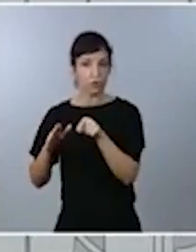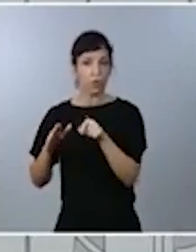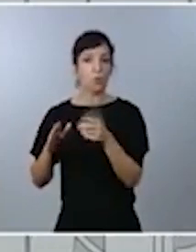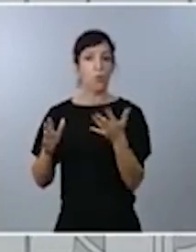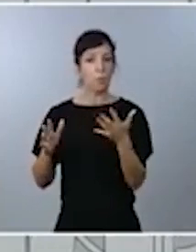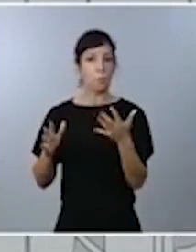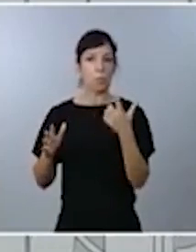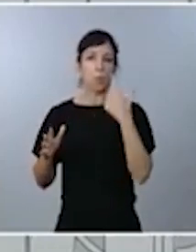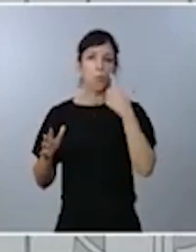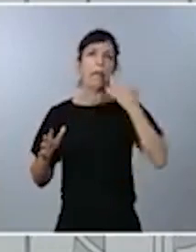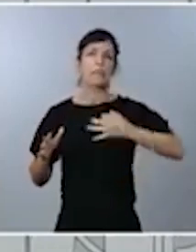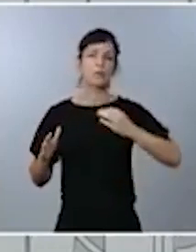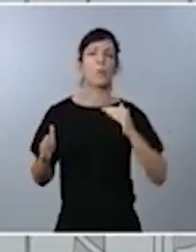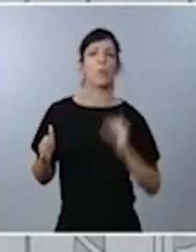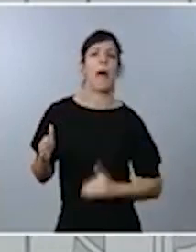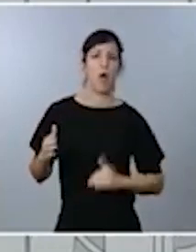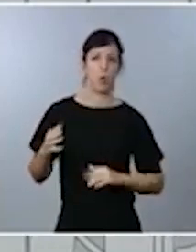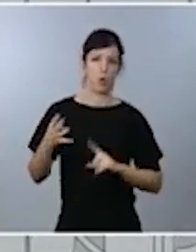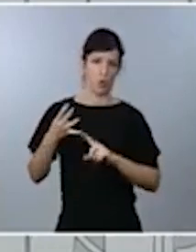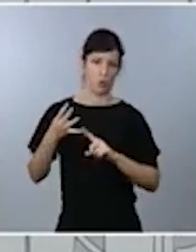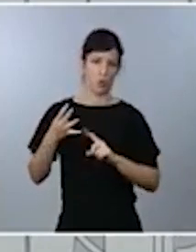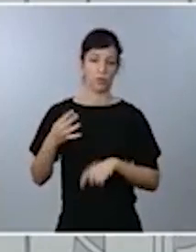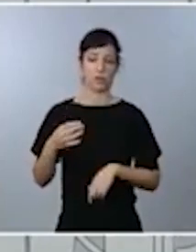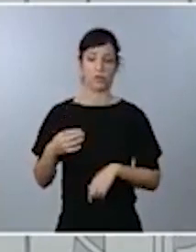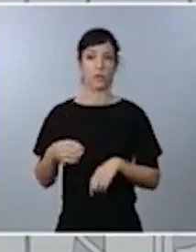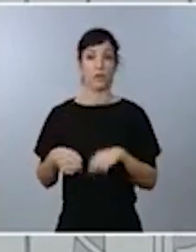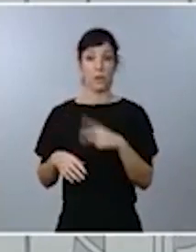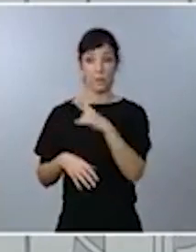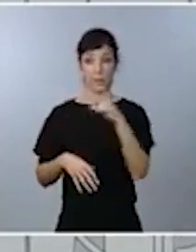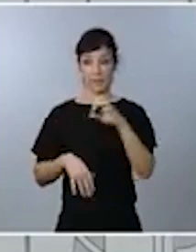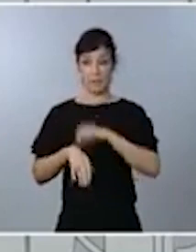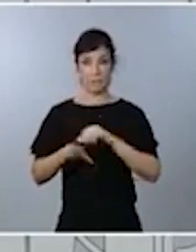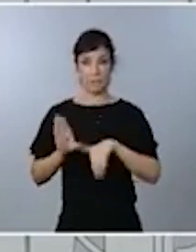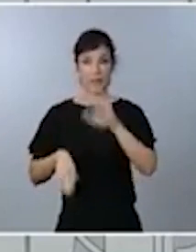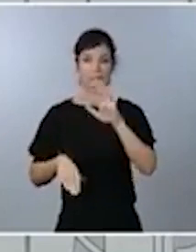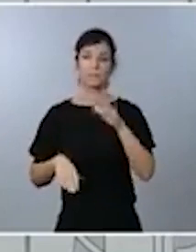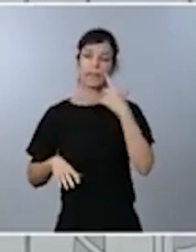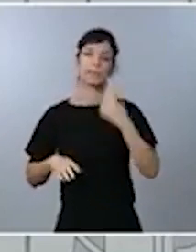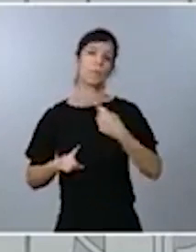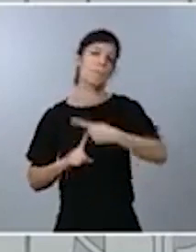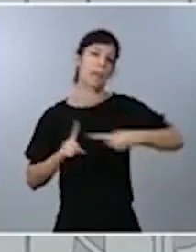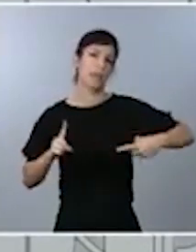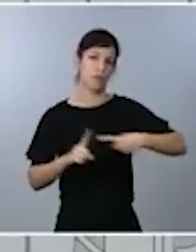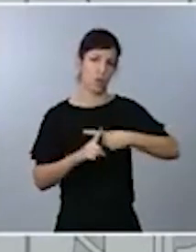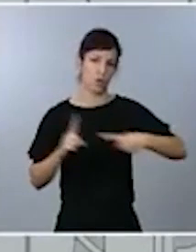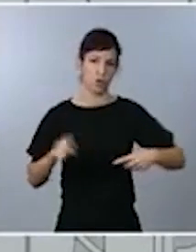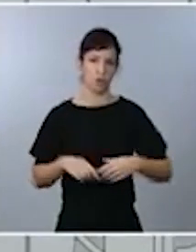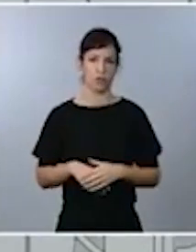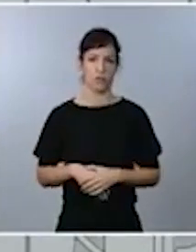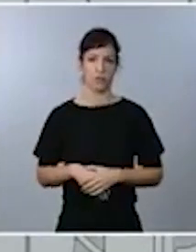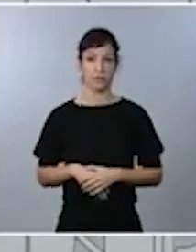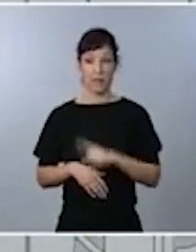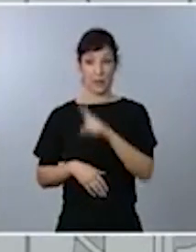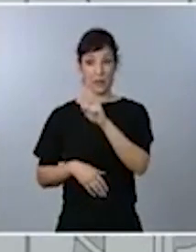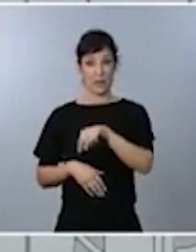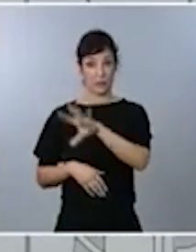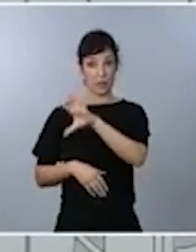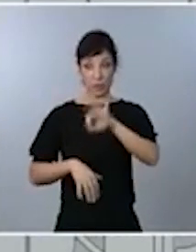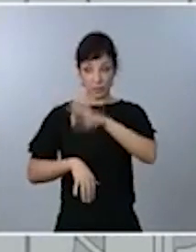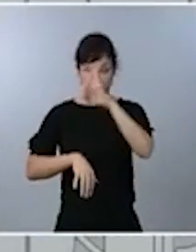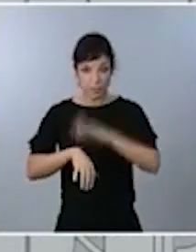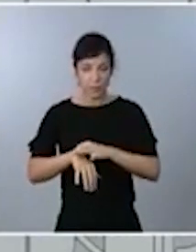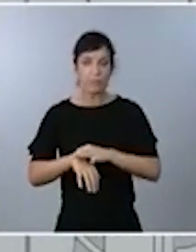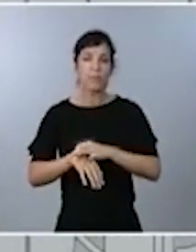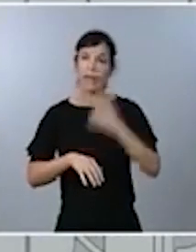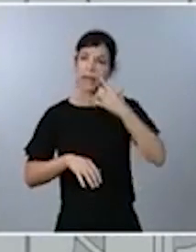bajo. Por encima de 25 se estima de riesgo medio. Una incidencia de 150 casos se considera de riesgo alto